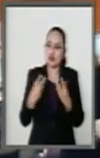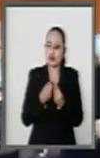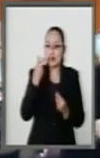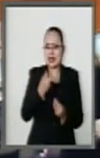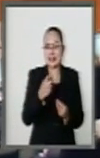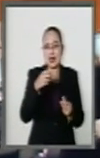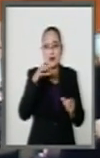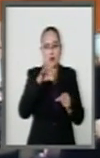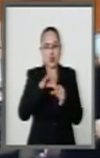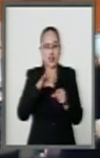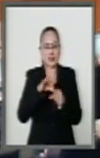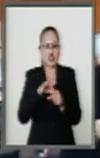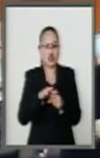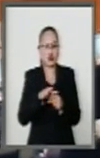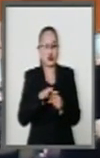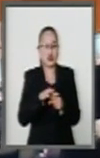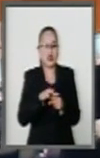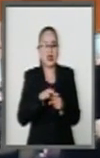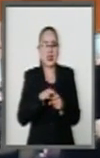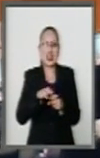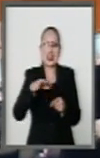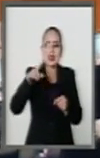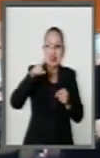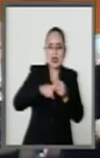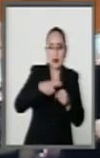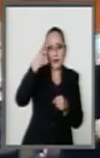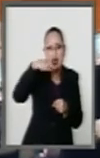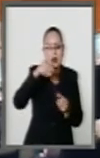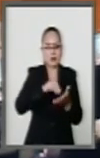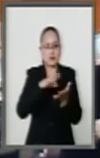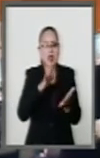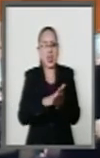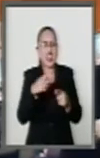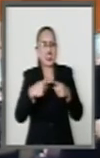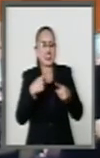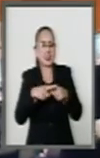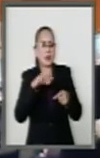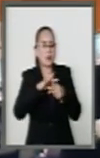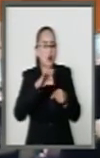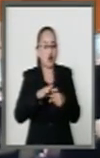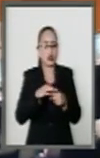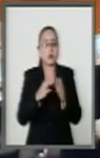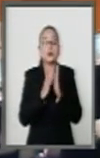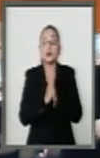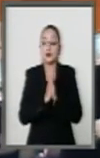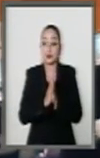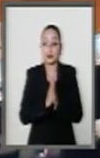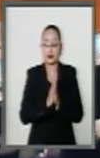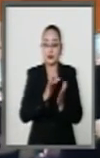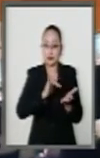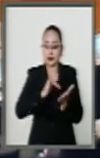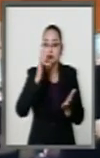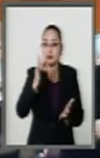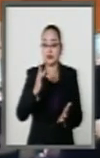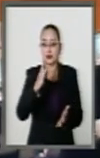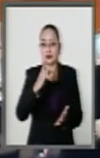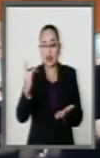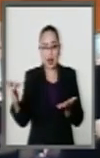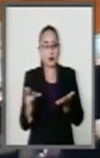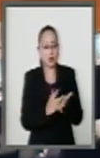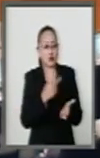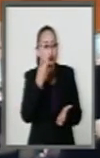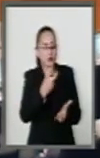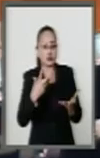votación de tipo nominal para que aparezca en la pantalla el voto de todas y todos. Les agradezco mucho. Ojalá apoyemos a estos